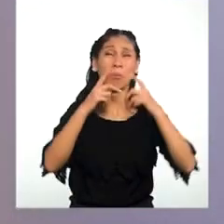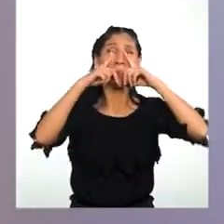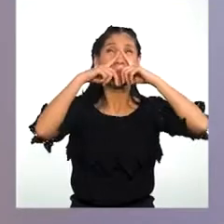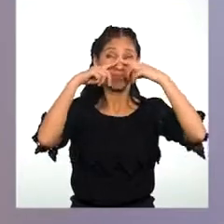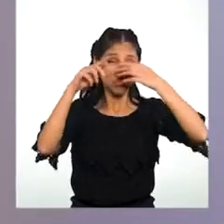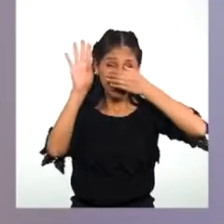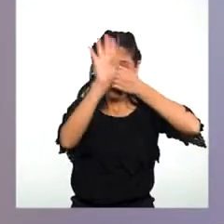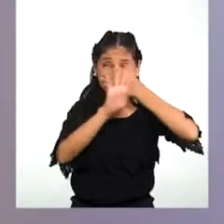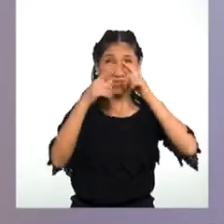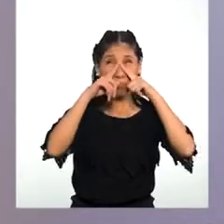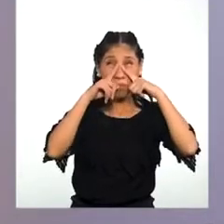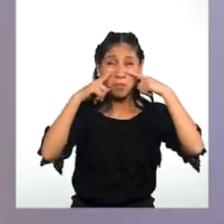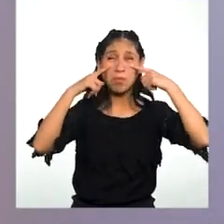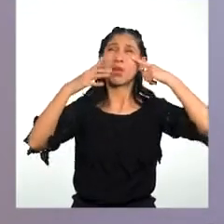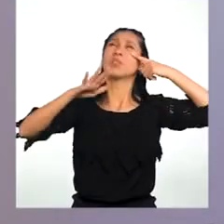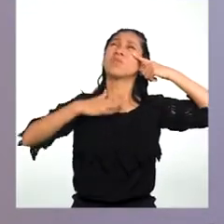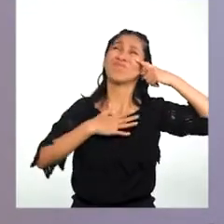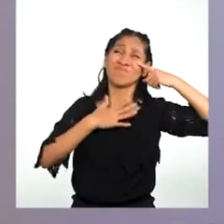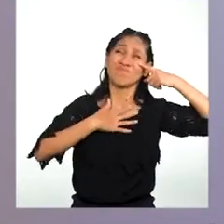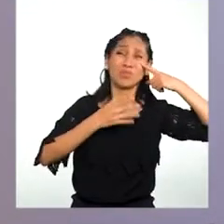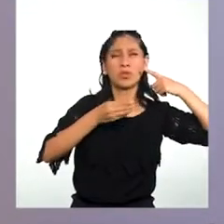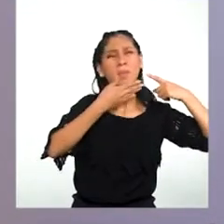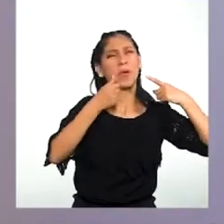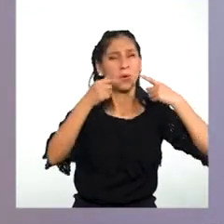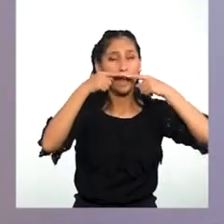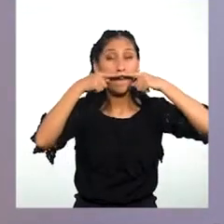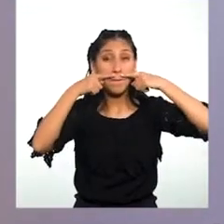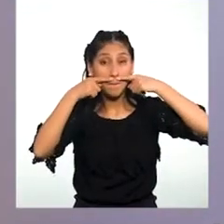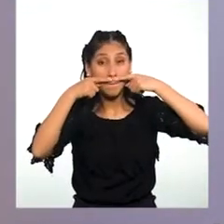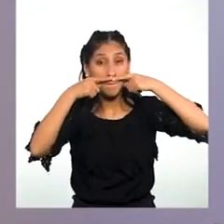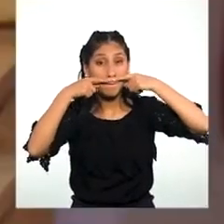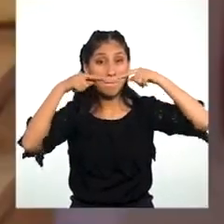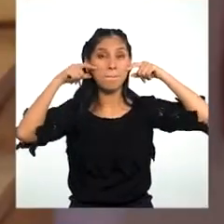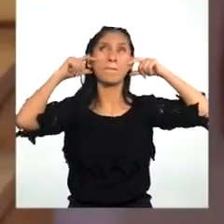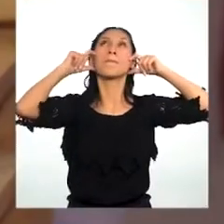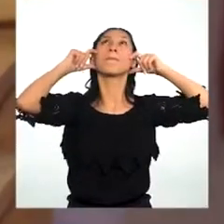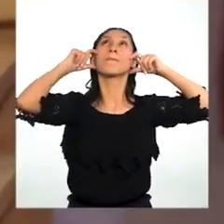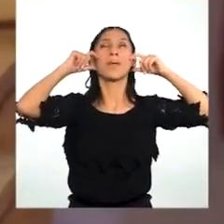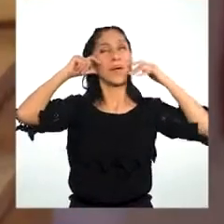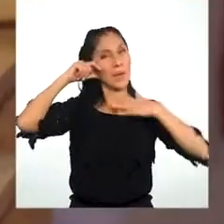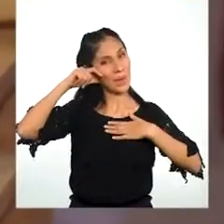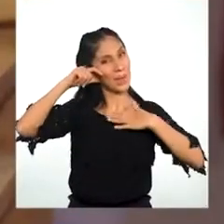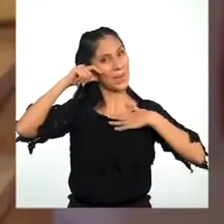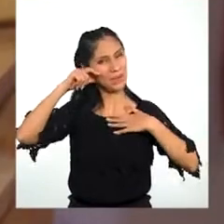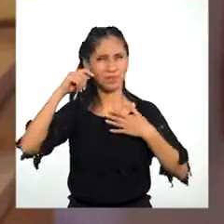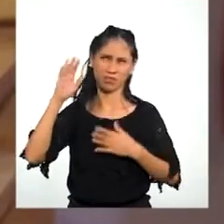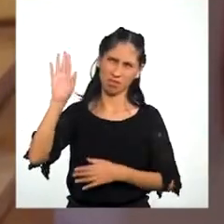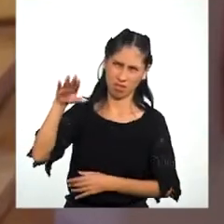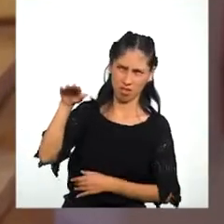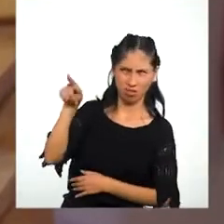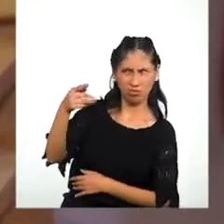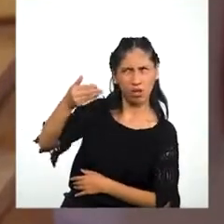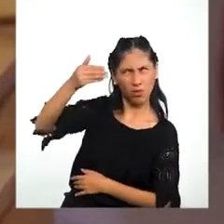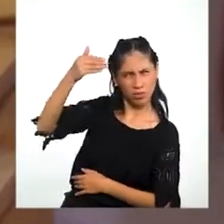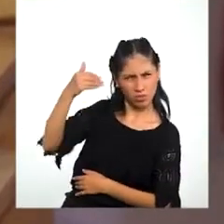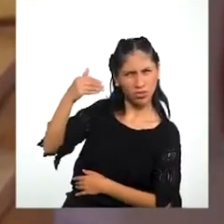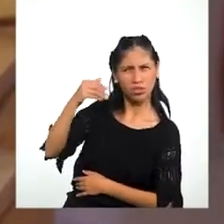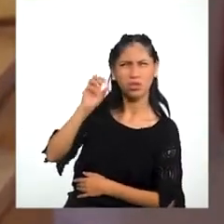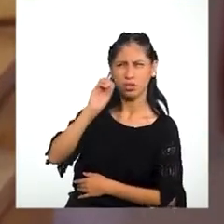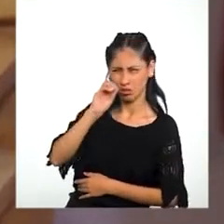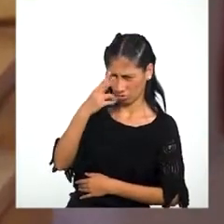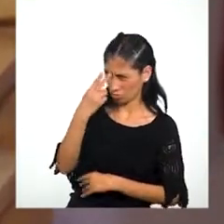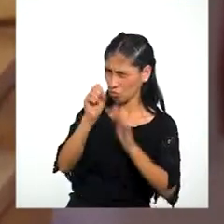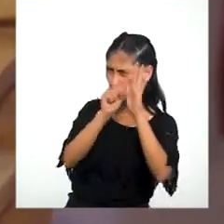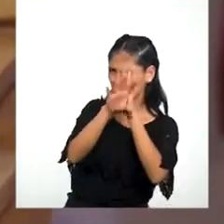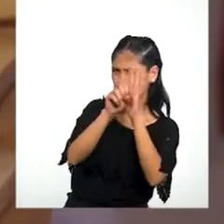Me ahogo Por eso la bajo un poco ¡Héctor! ¿Hm? El otro día Alexa me mostró un